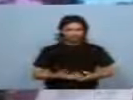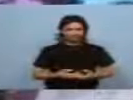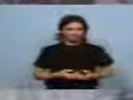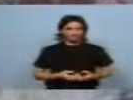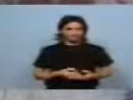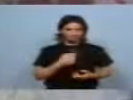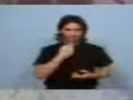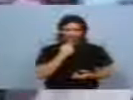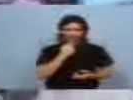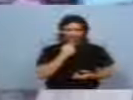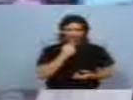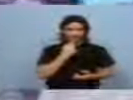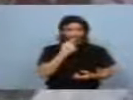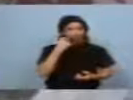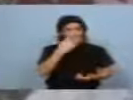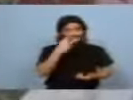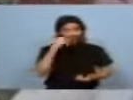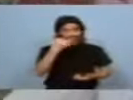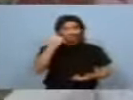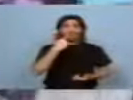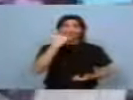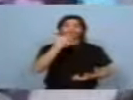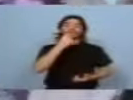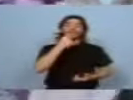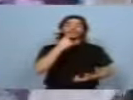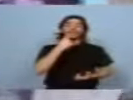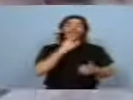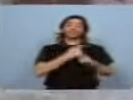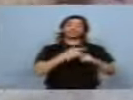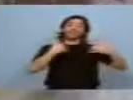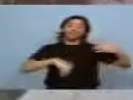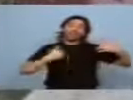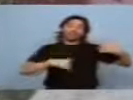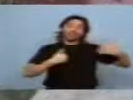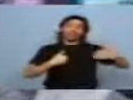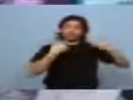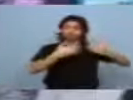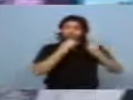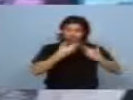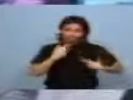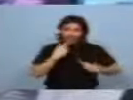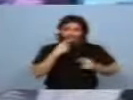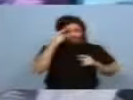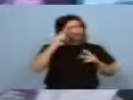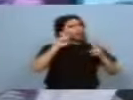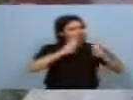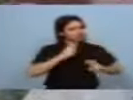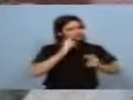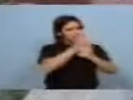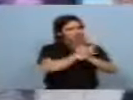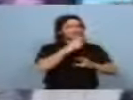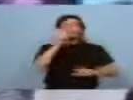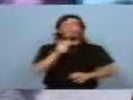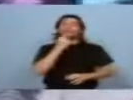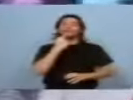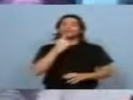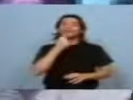¡Ah! ¡Ah! Ahí tenés, ahí tenés, ahí tenés. ahí tenés. Tocando la guitarra, un poco el pasado de ese chico, ¿eh? ¿Vos decís?